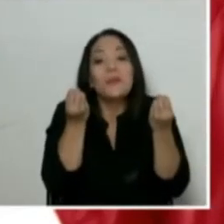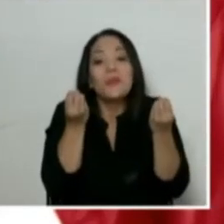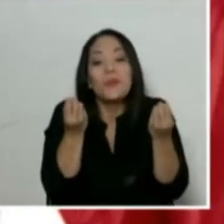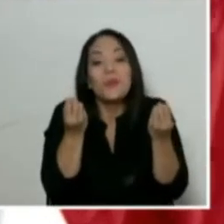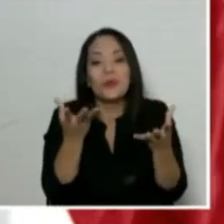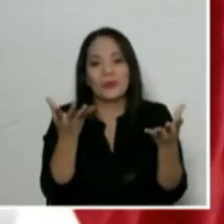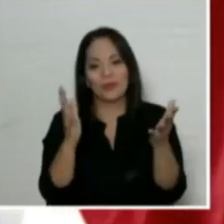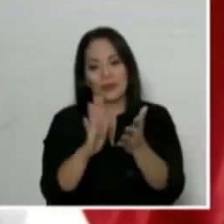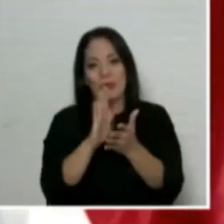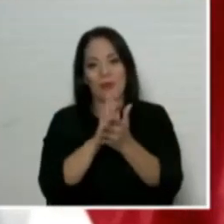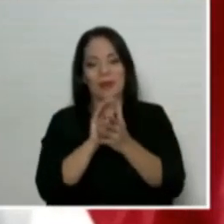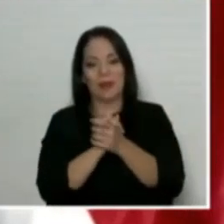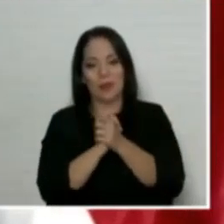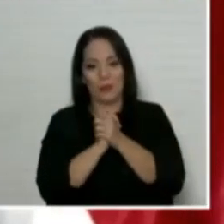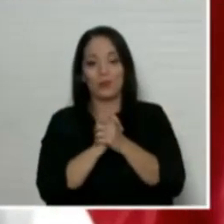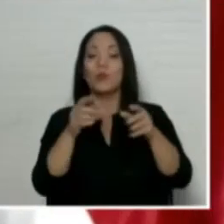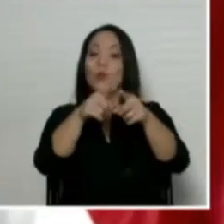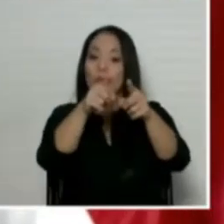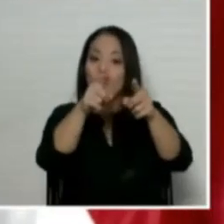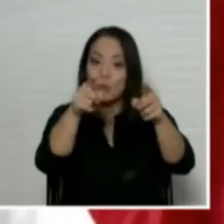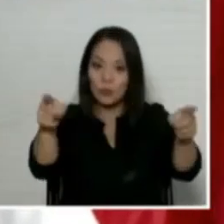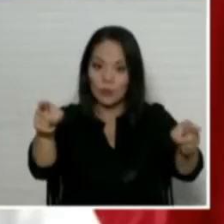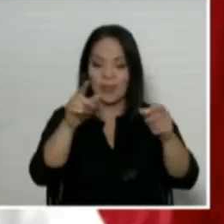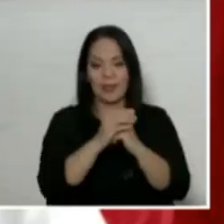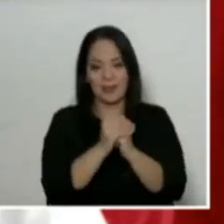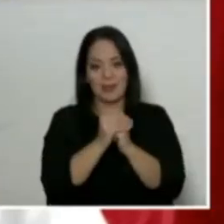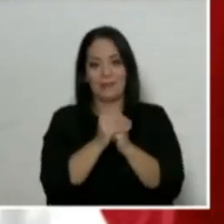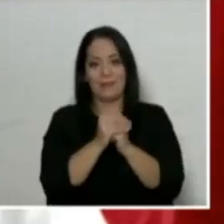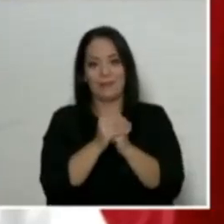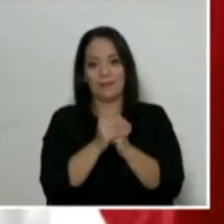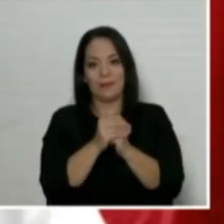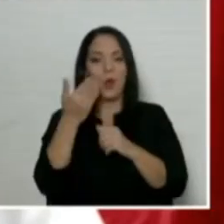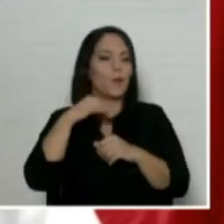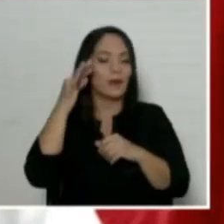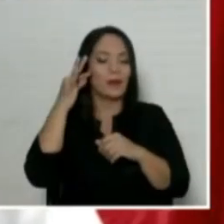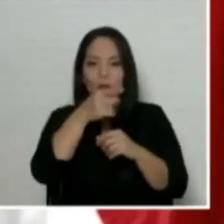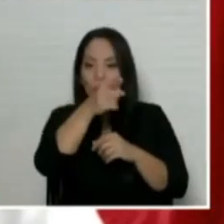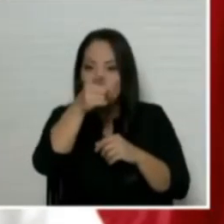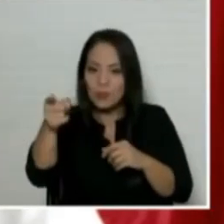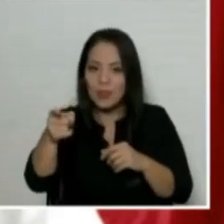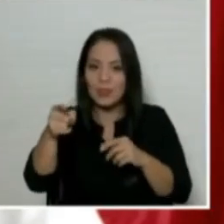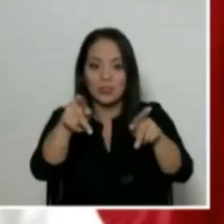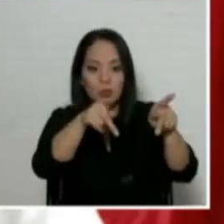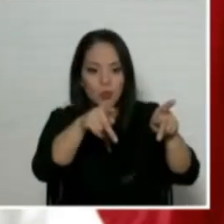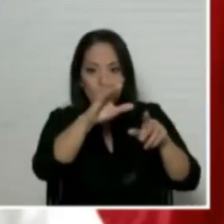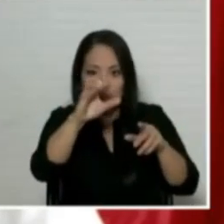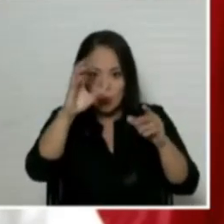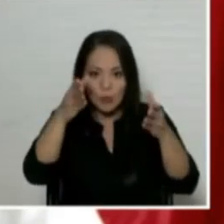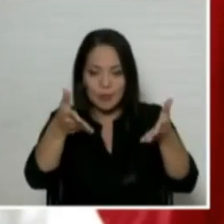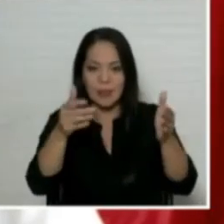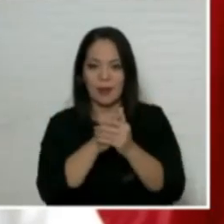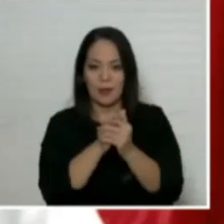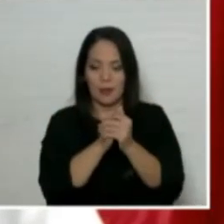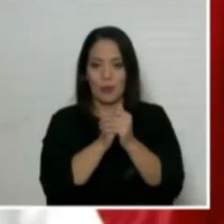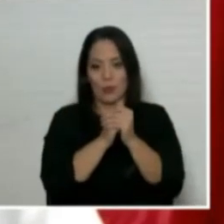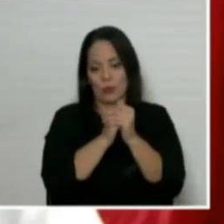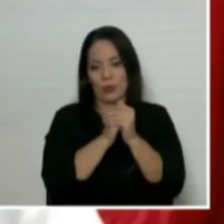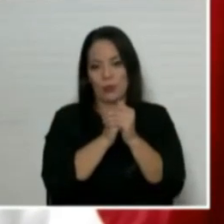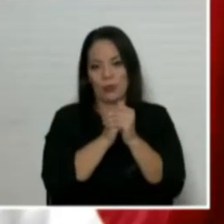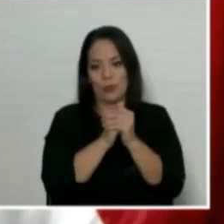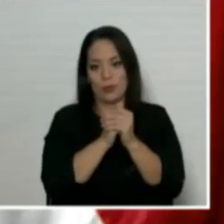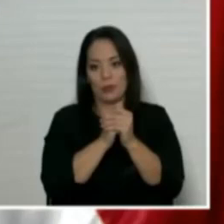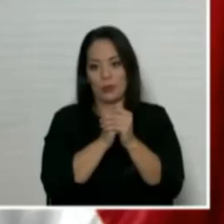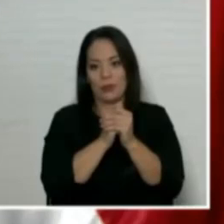Entonces, usted como ciudadano normal o ciudadana normal, esperaría que los profesionales